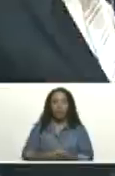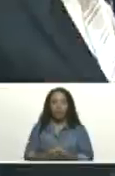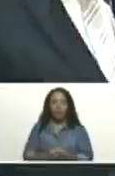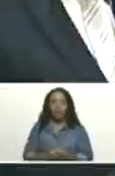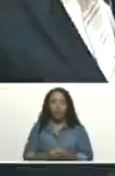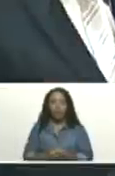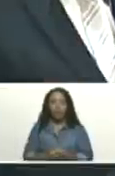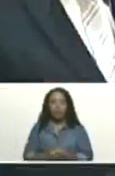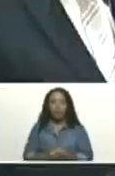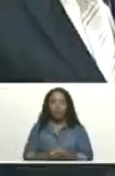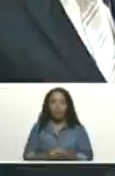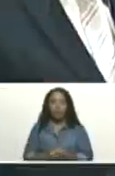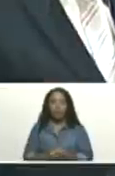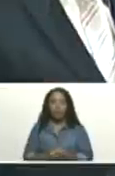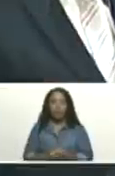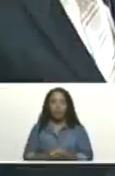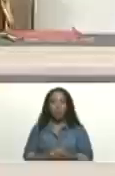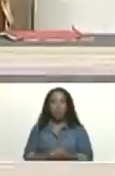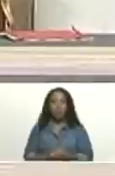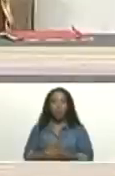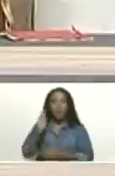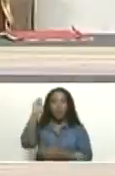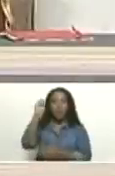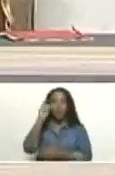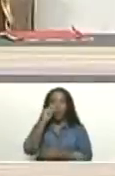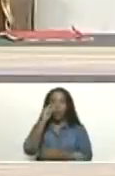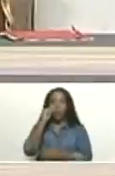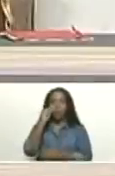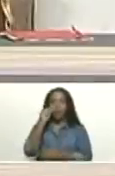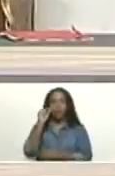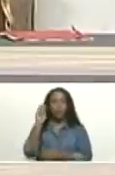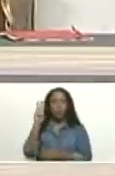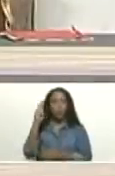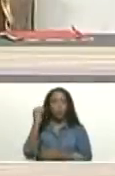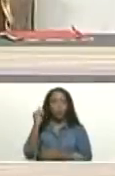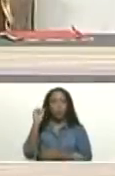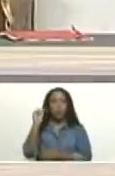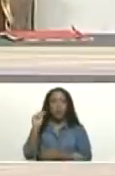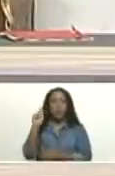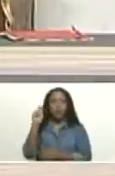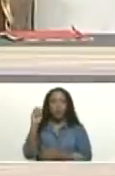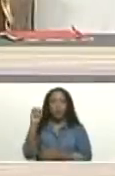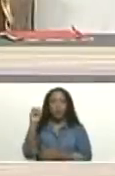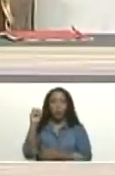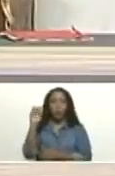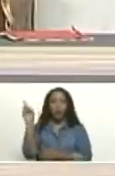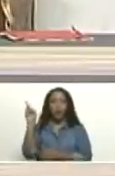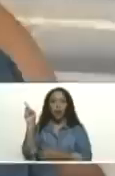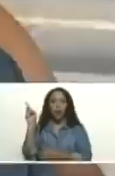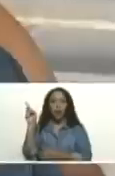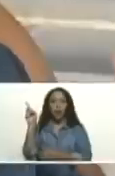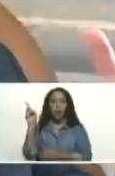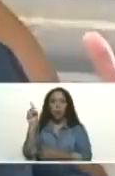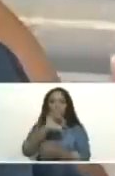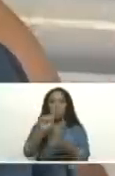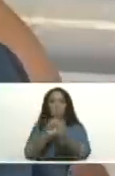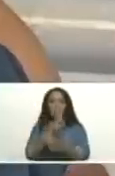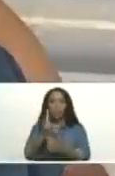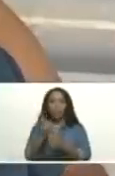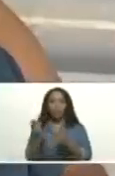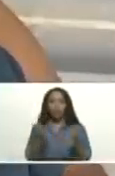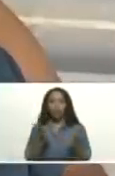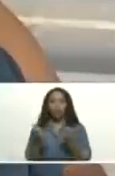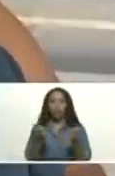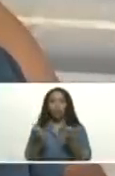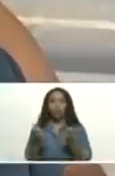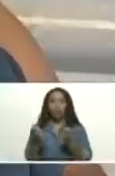Diputado Winston Vallenilla, segundo vicepresidente de la Comisión de Contraloría, don Winston